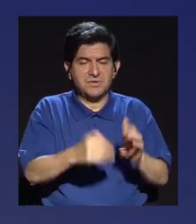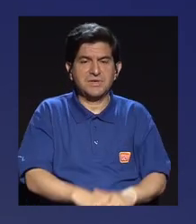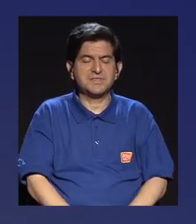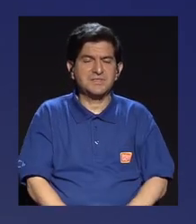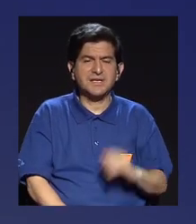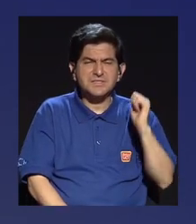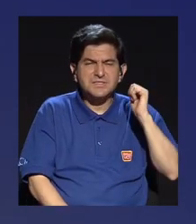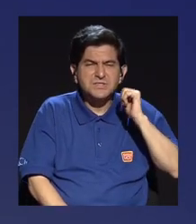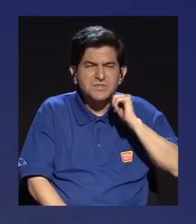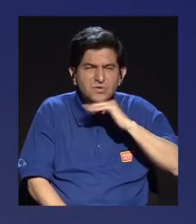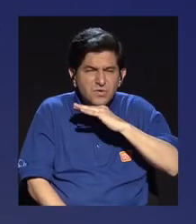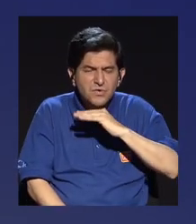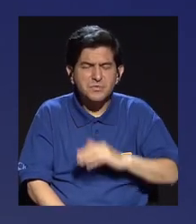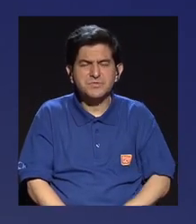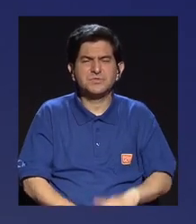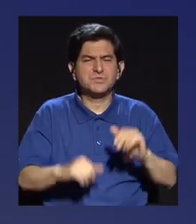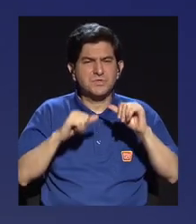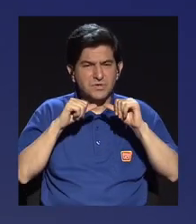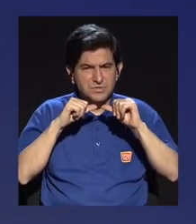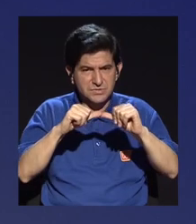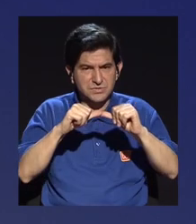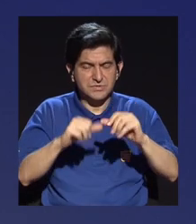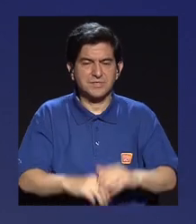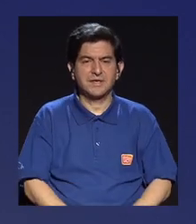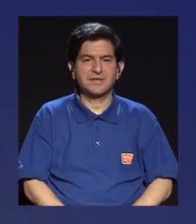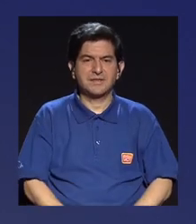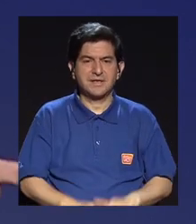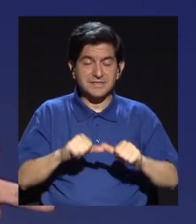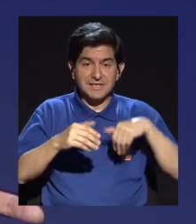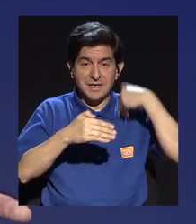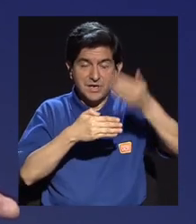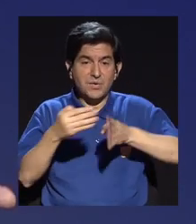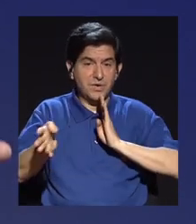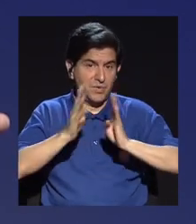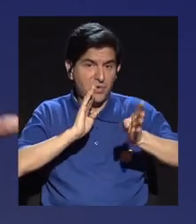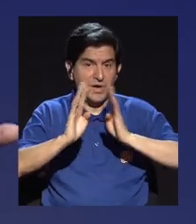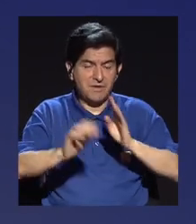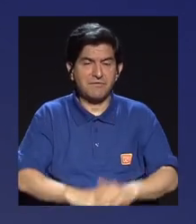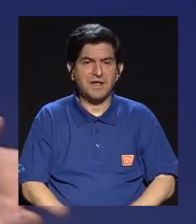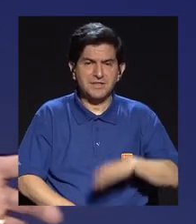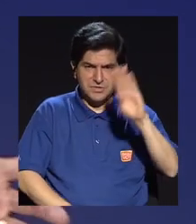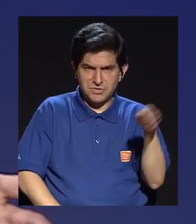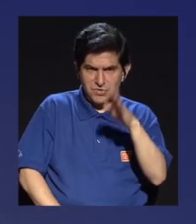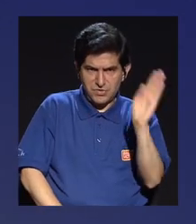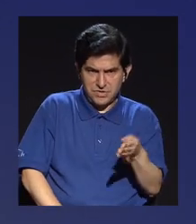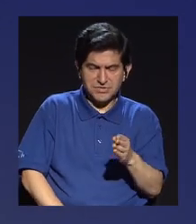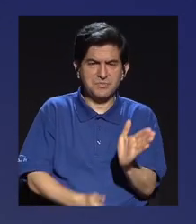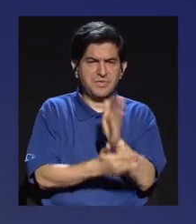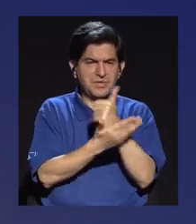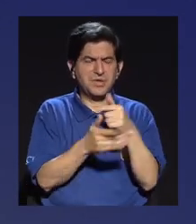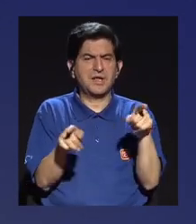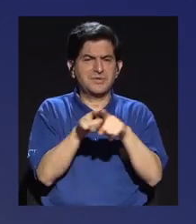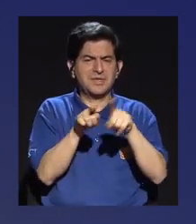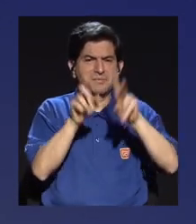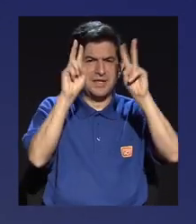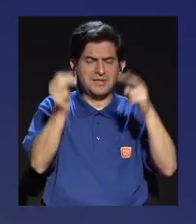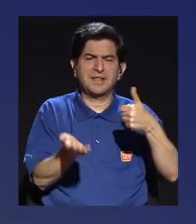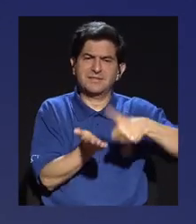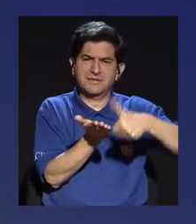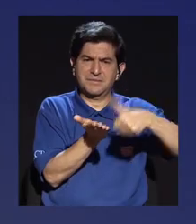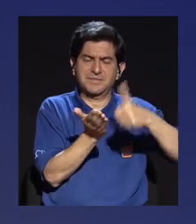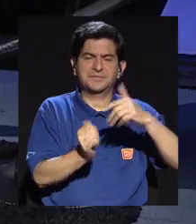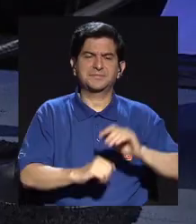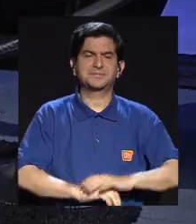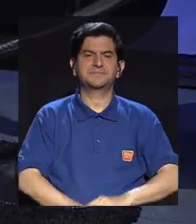corrupción si en un momento determinado se da. Ya casi regresamos y vamos a seguir hablando sobre el cemento y también vamos a hablar un poquito sobre el tema electoral.